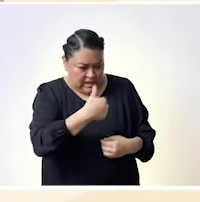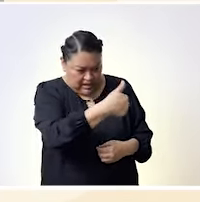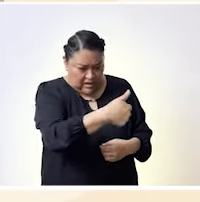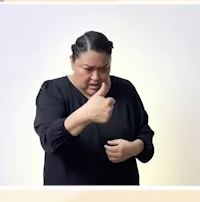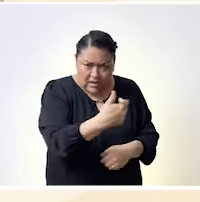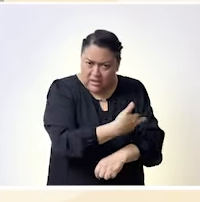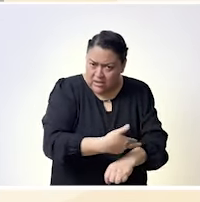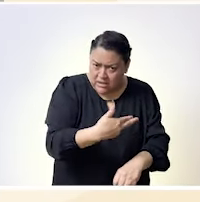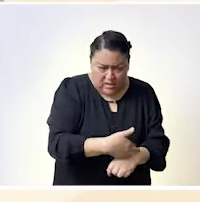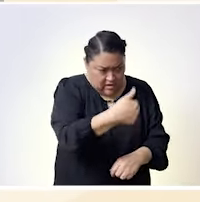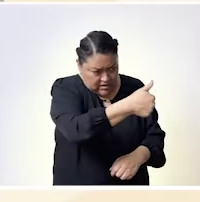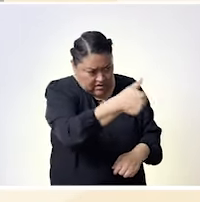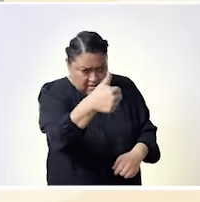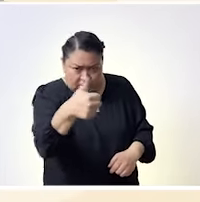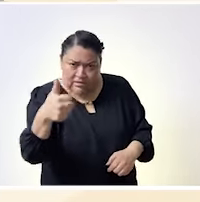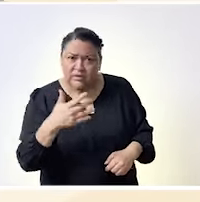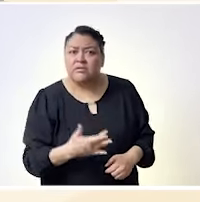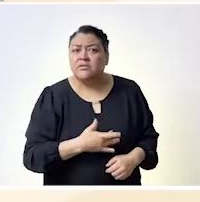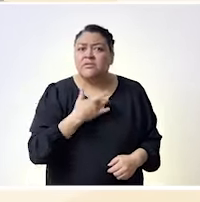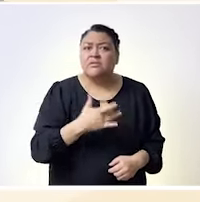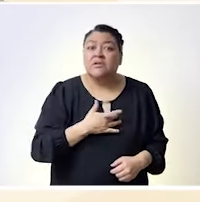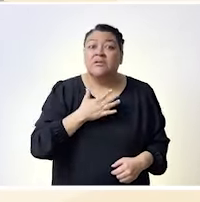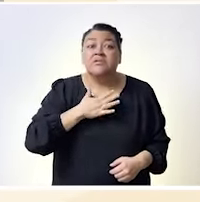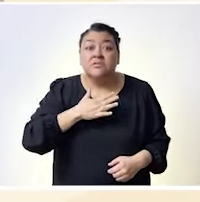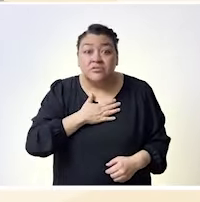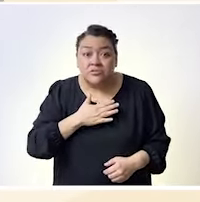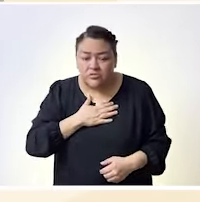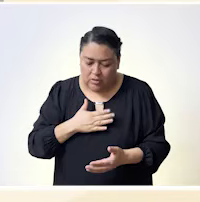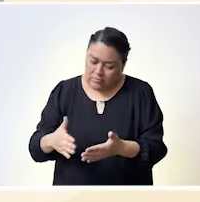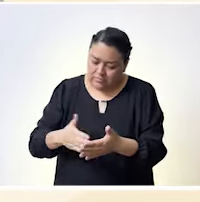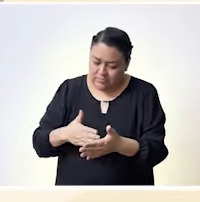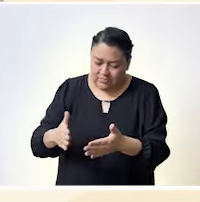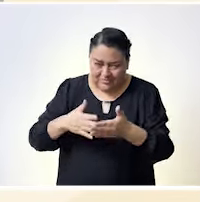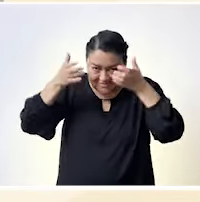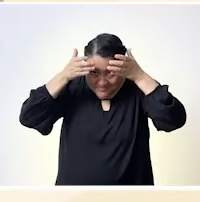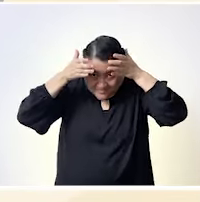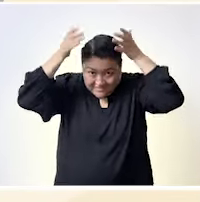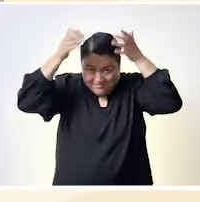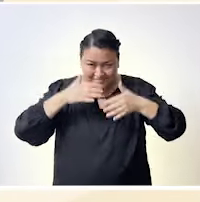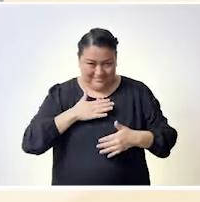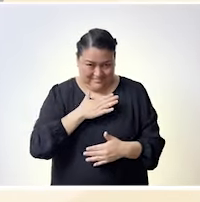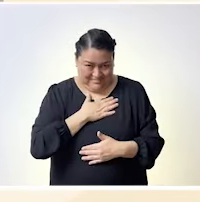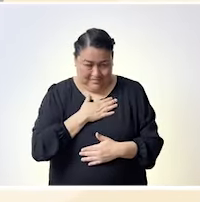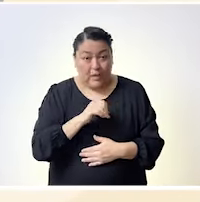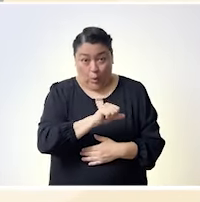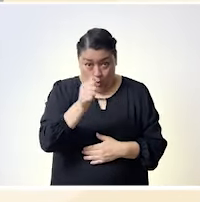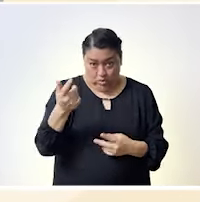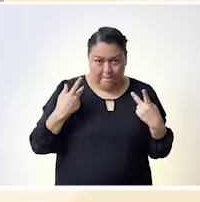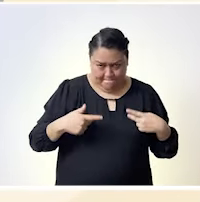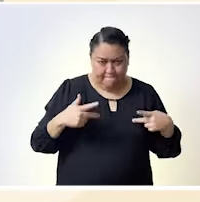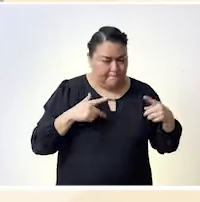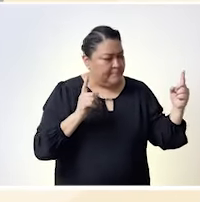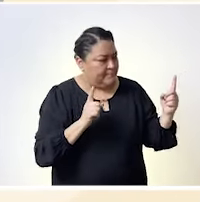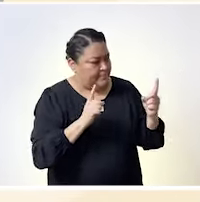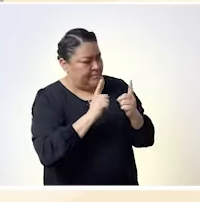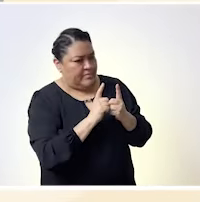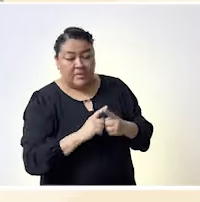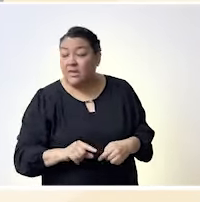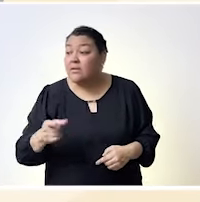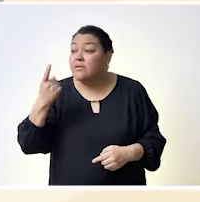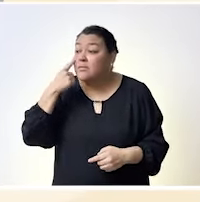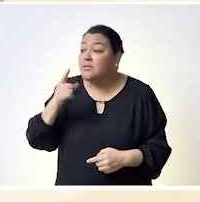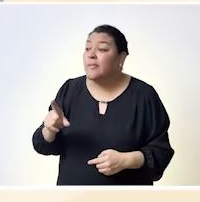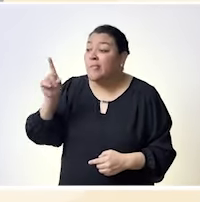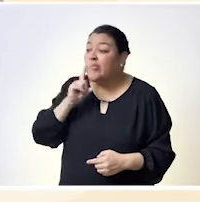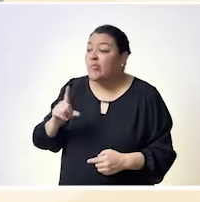que esta es una prueba y una muestra de por lo menos en este foro cuatro personas cuatro mujeres que están haciendo diferentes